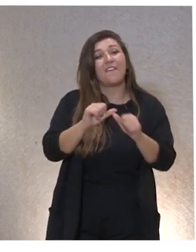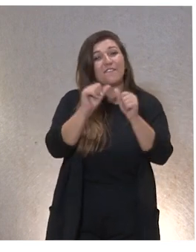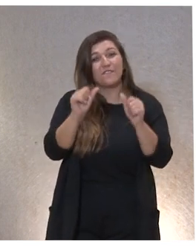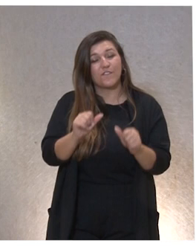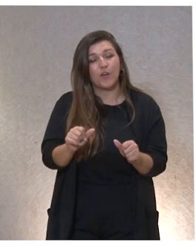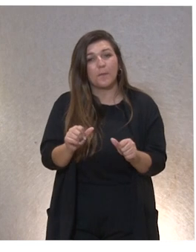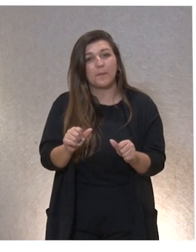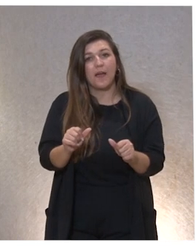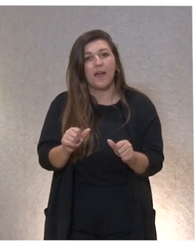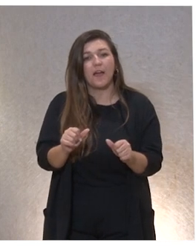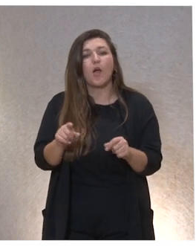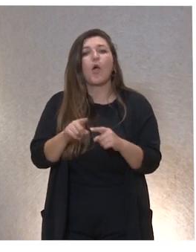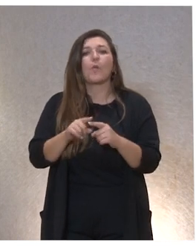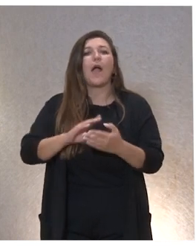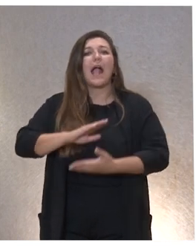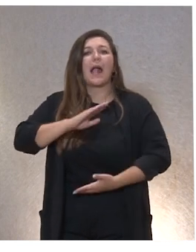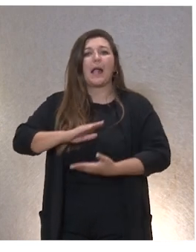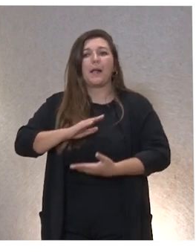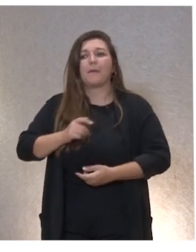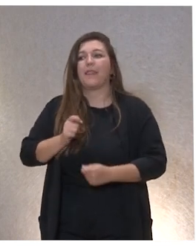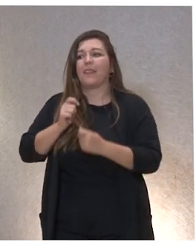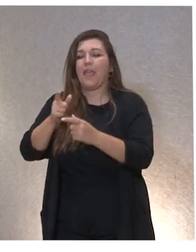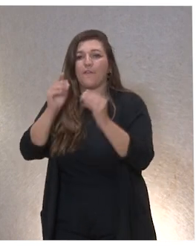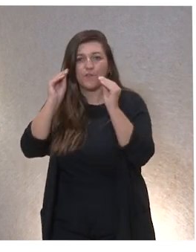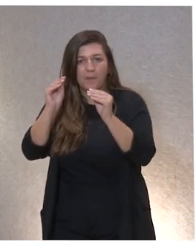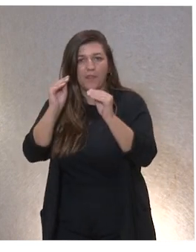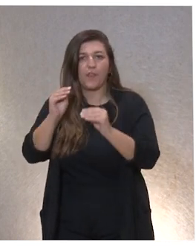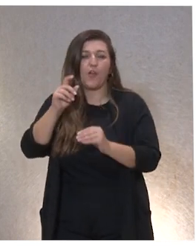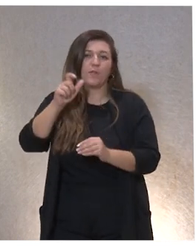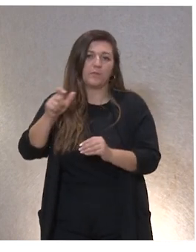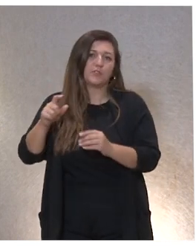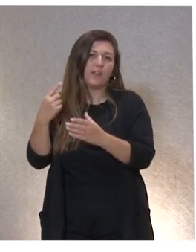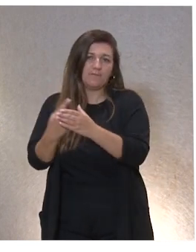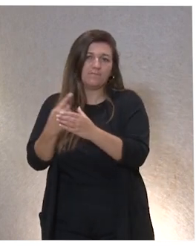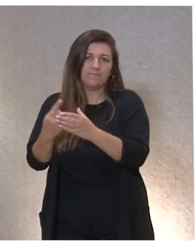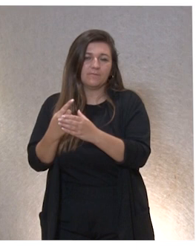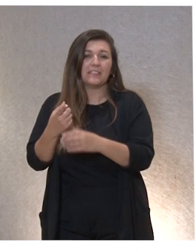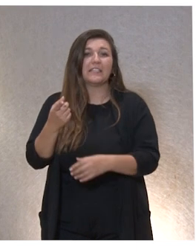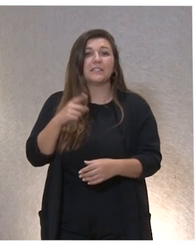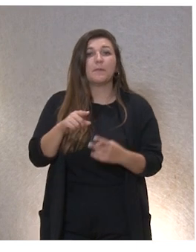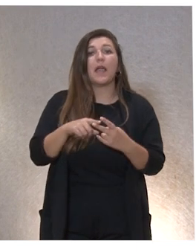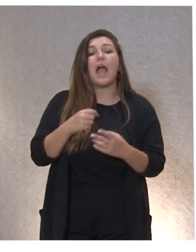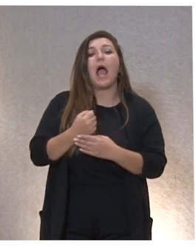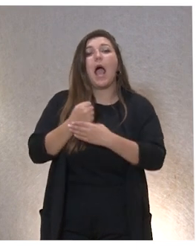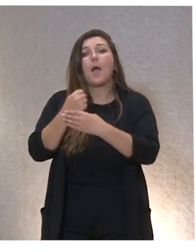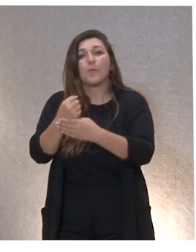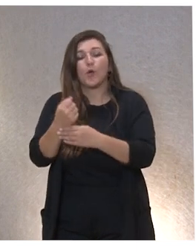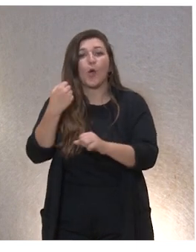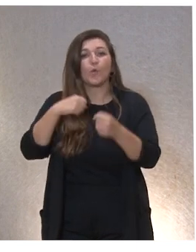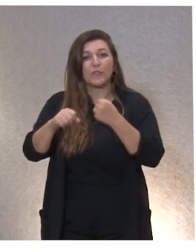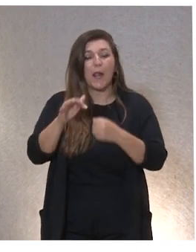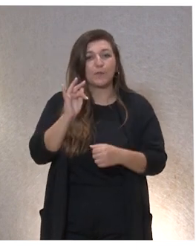de tener una capacitación y una orientación hacia esas personas ¿no? apoyo conductual positivo sistemas